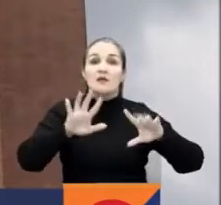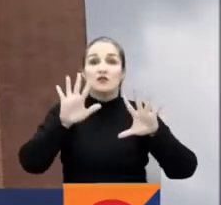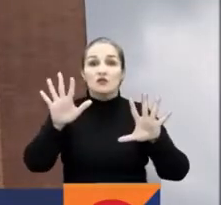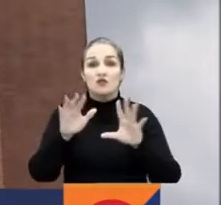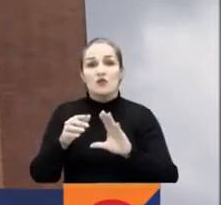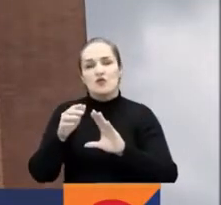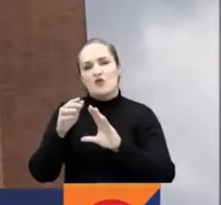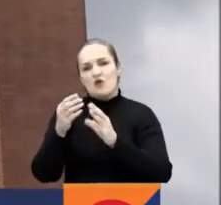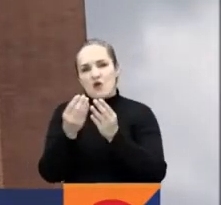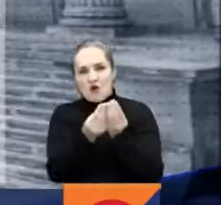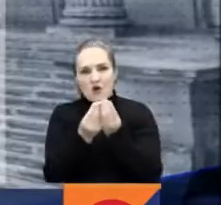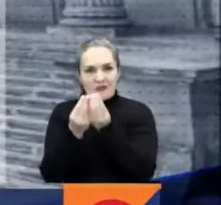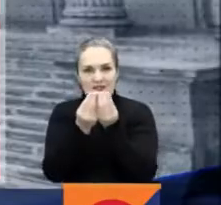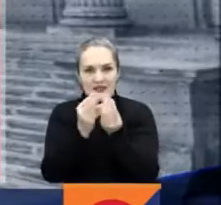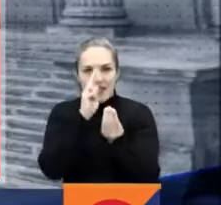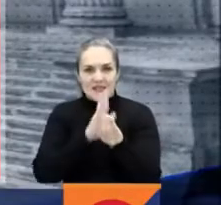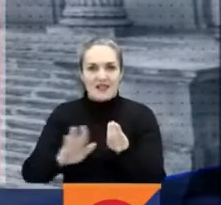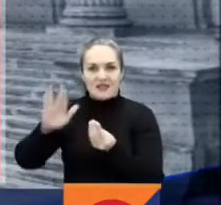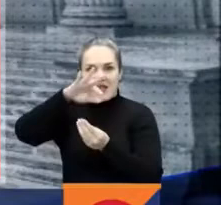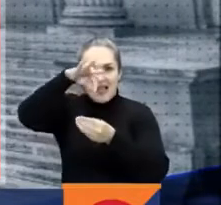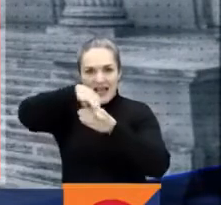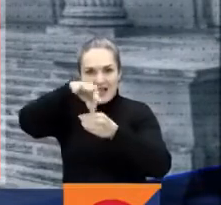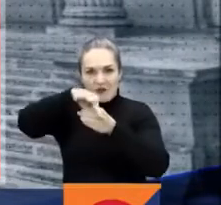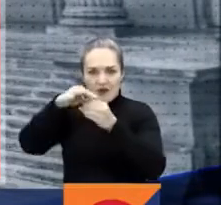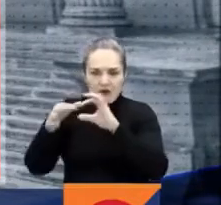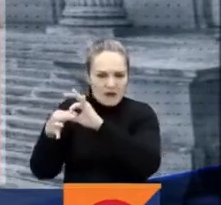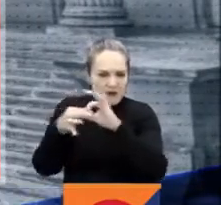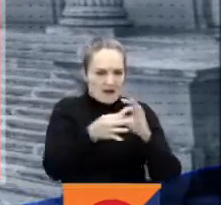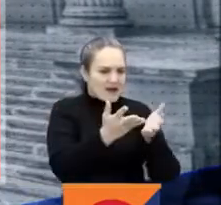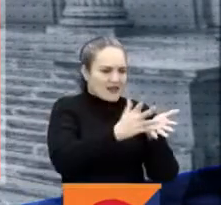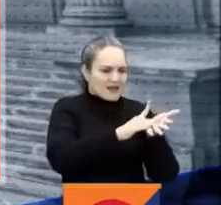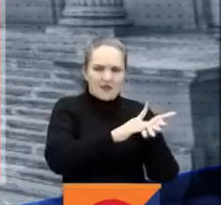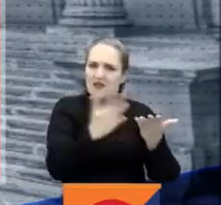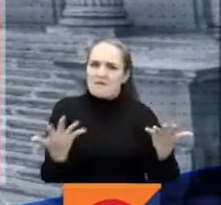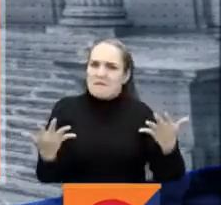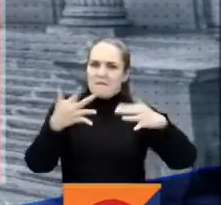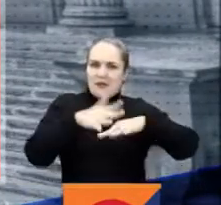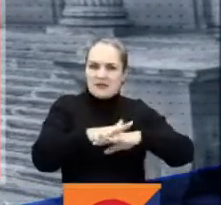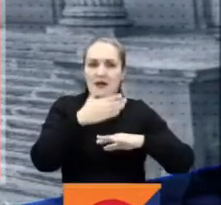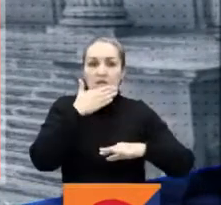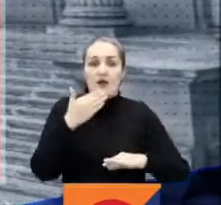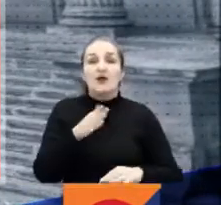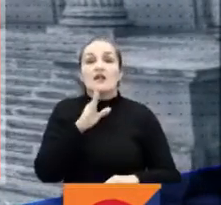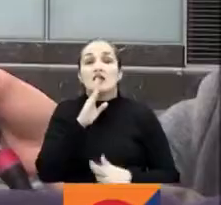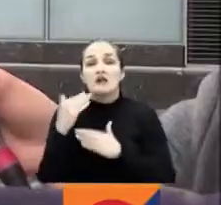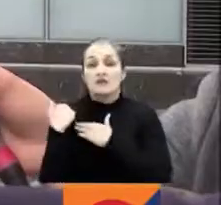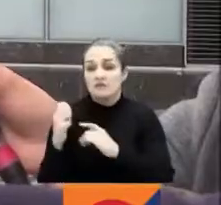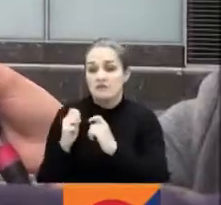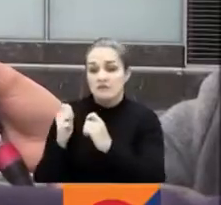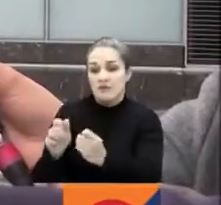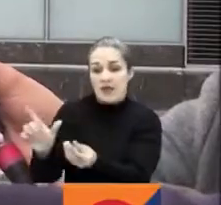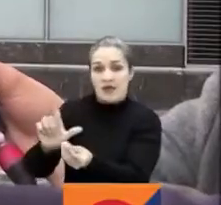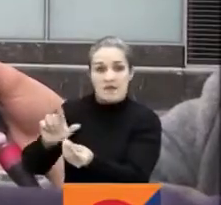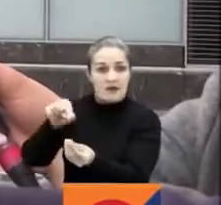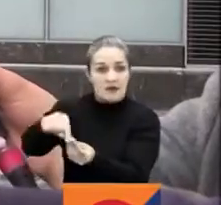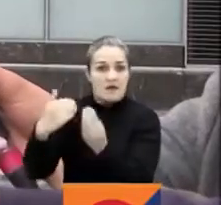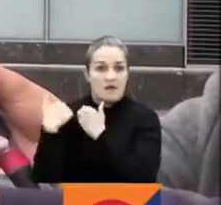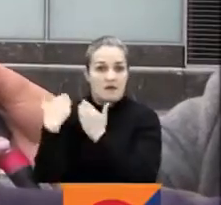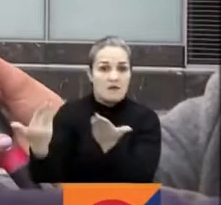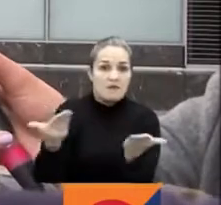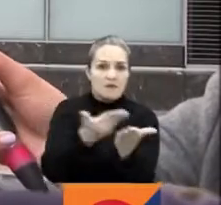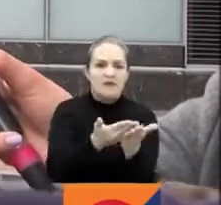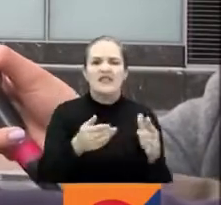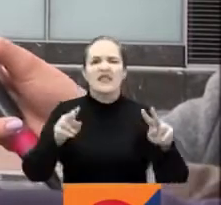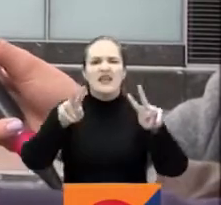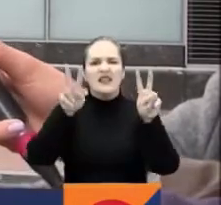en una gran corte electoral tendrá trámite en la Comisión Primera, que será presidida por el Partido Liberal. Toda la normatividad que tenga que ver